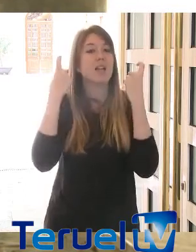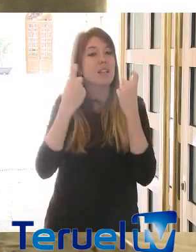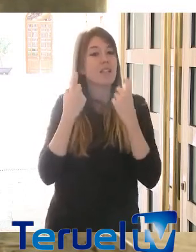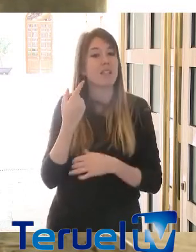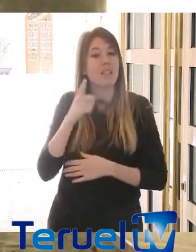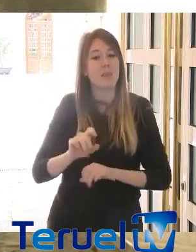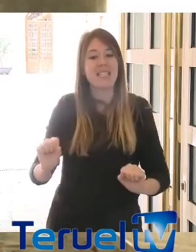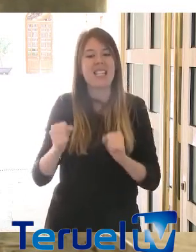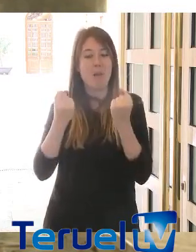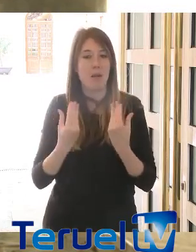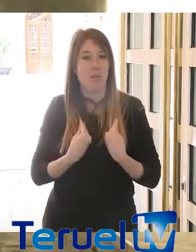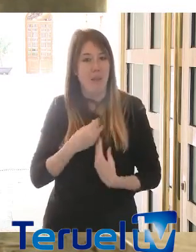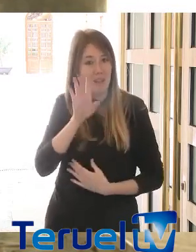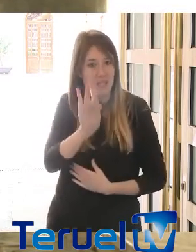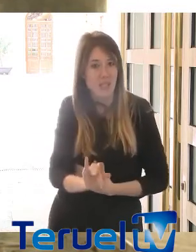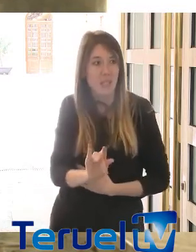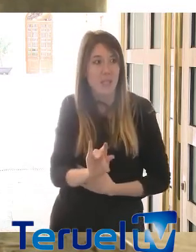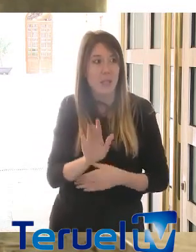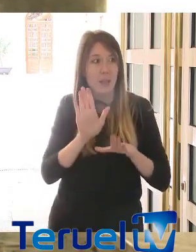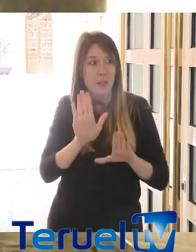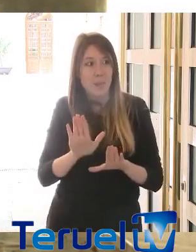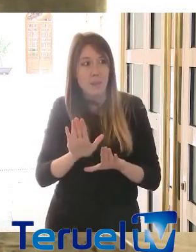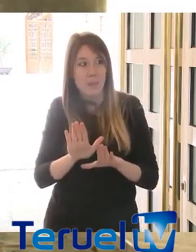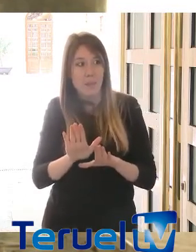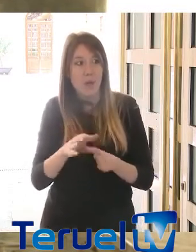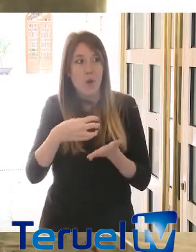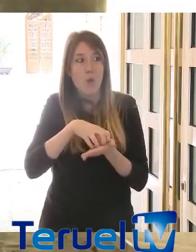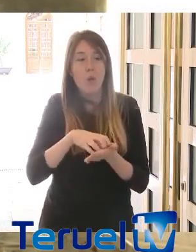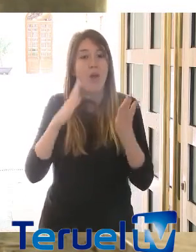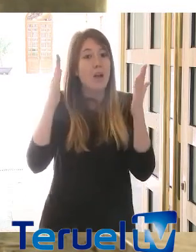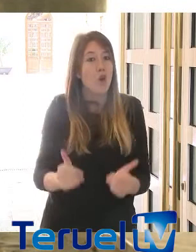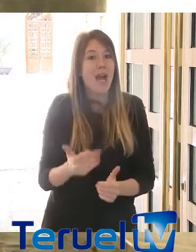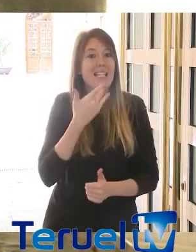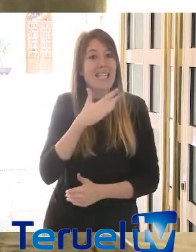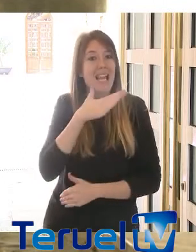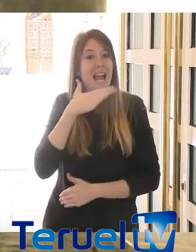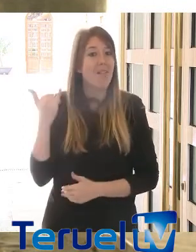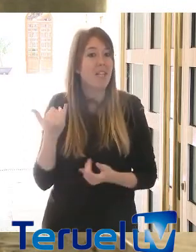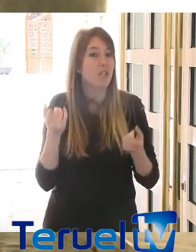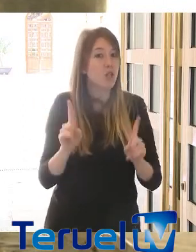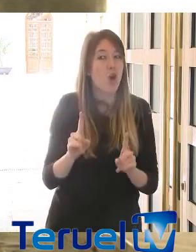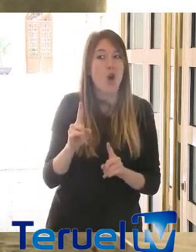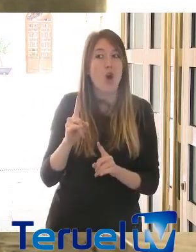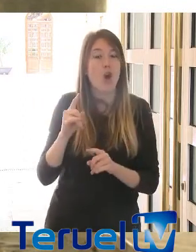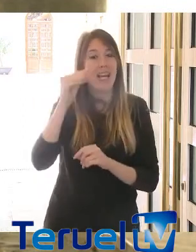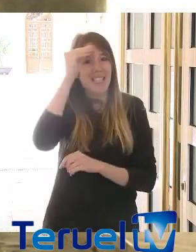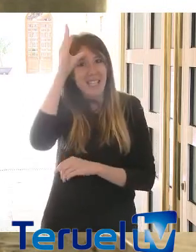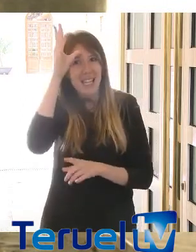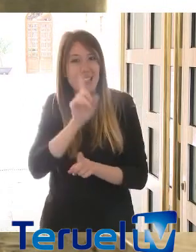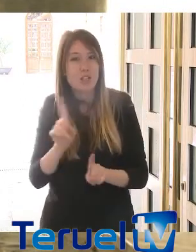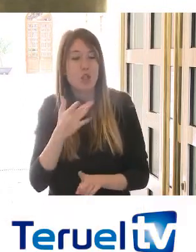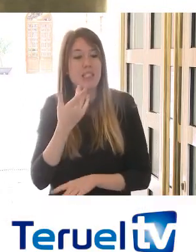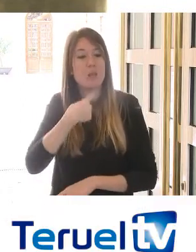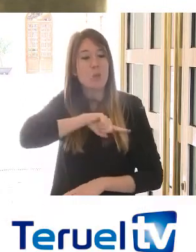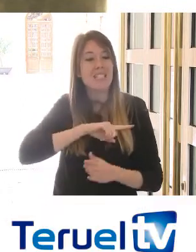salvar vidas. Pero que no haya ninguna duda si no somos hábiles, si no somos inteligentes, si no planteamos nuestras